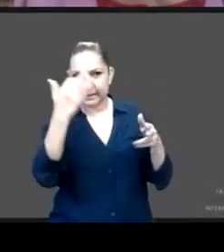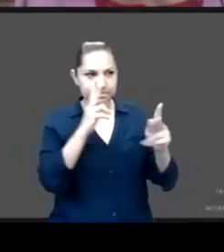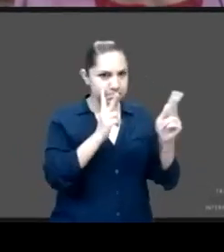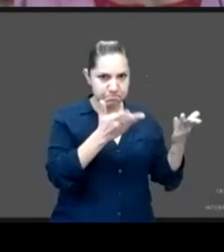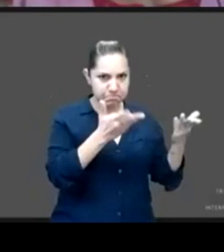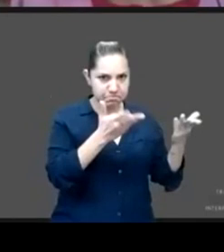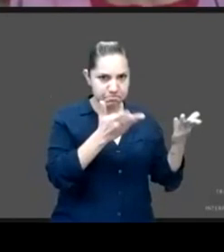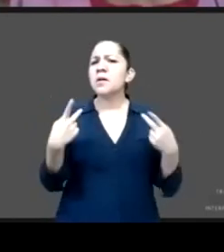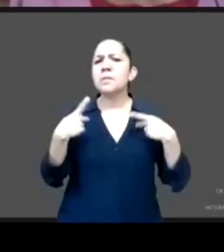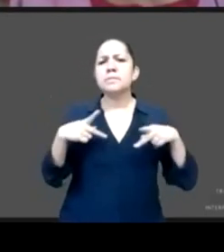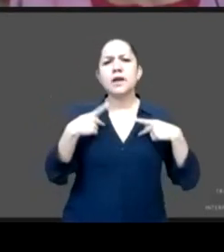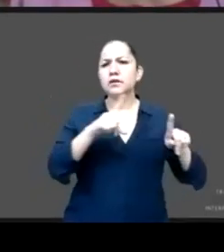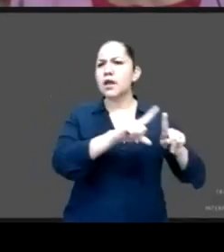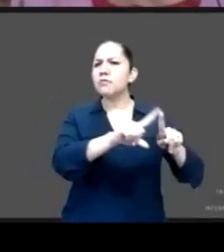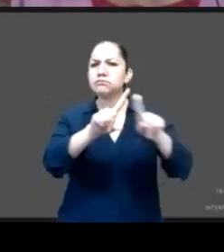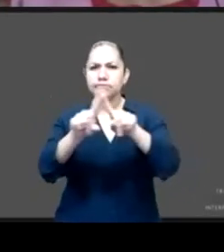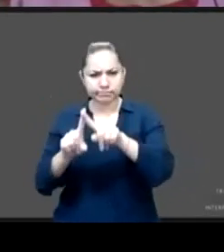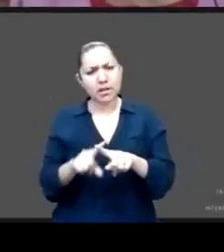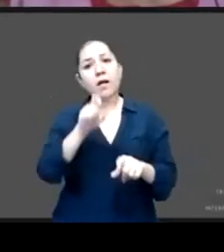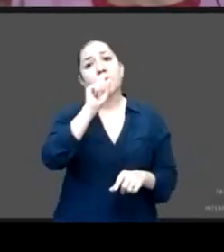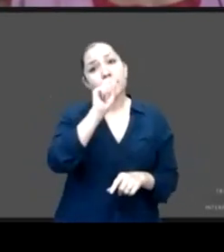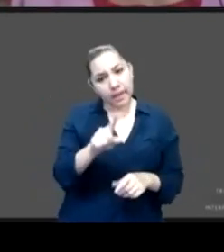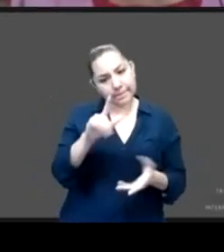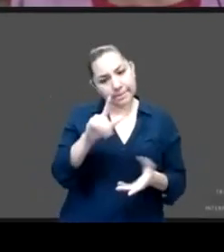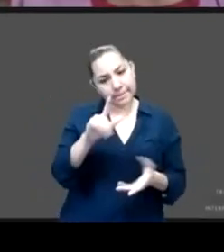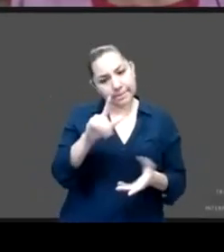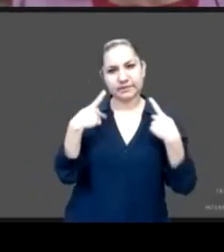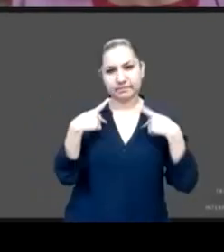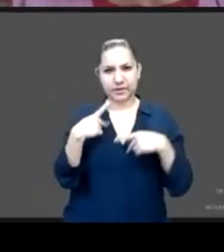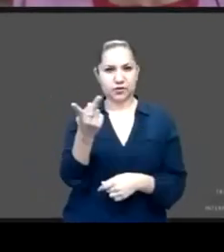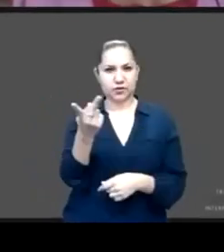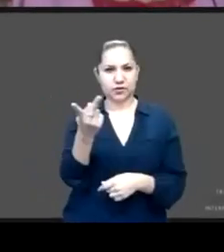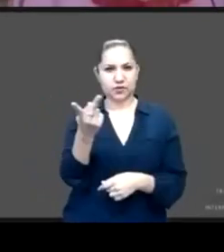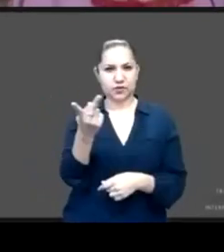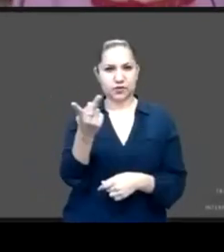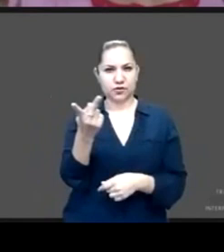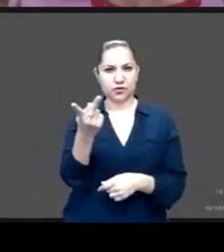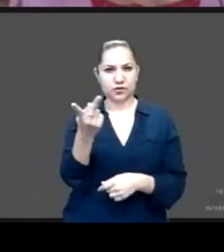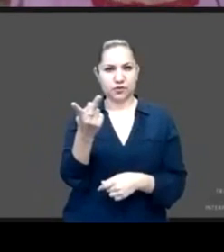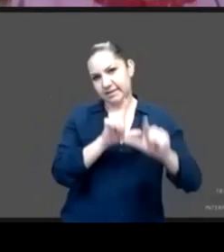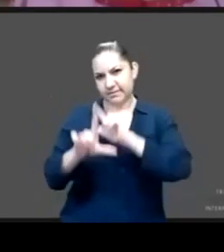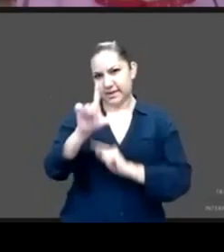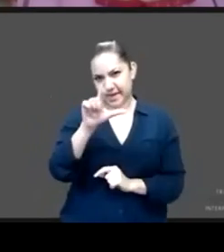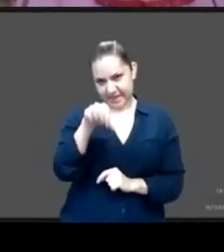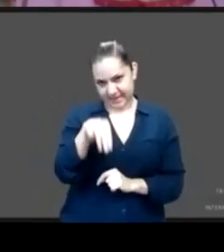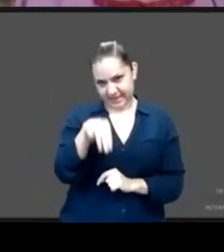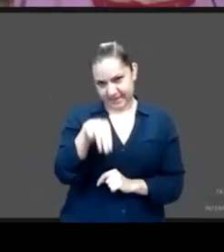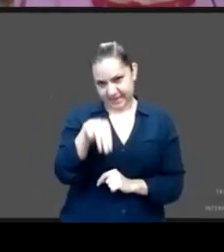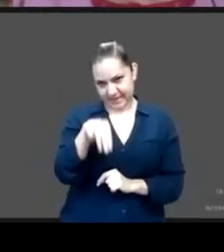acompañando en la interpretación de lenguas de señas mexicanas y traducción a lo largo de este